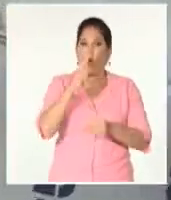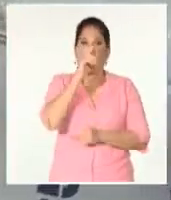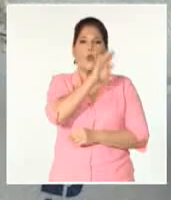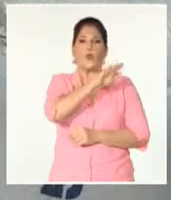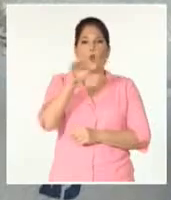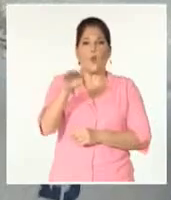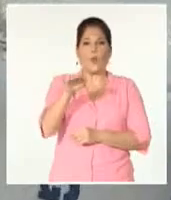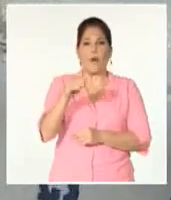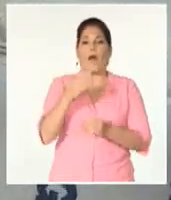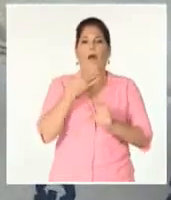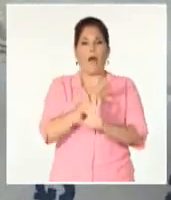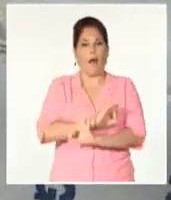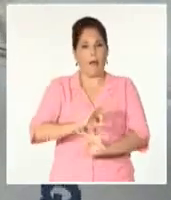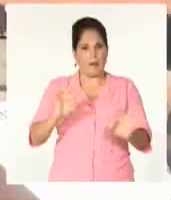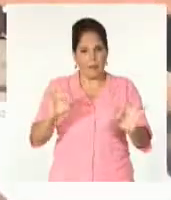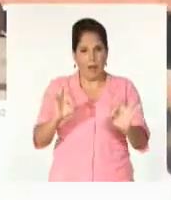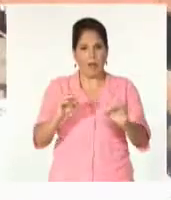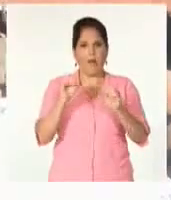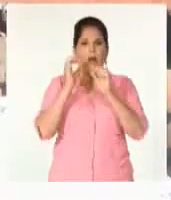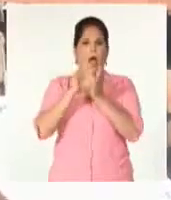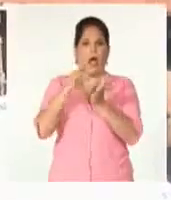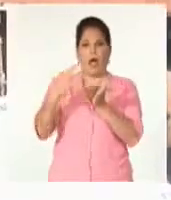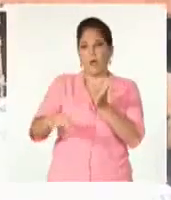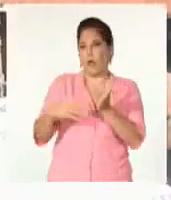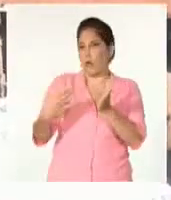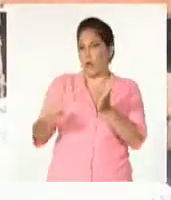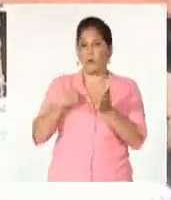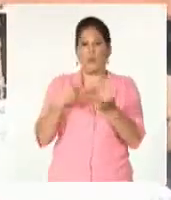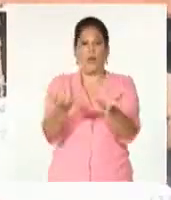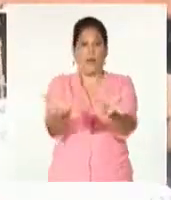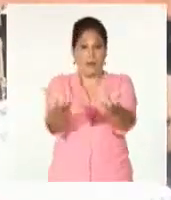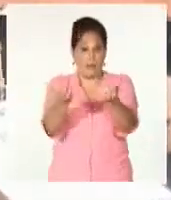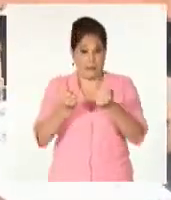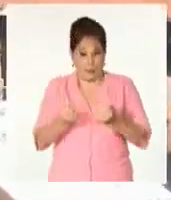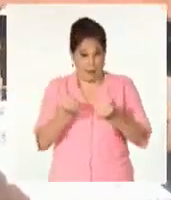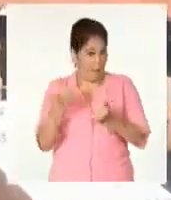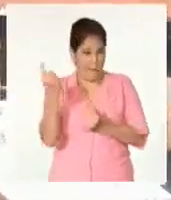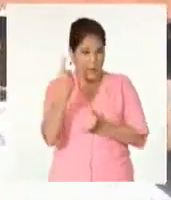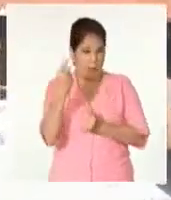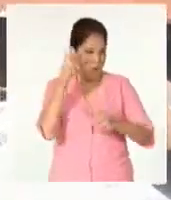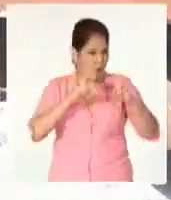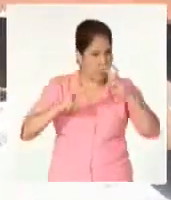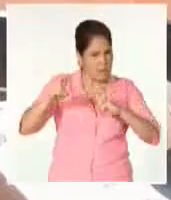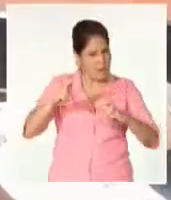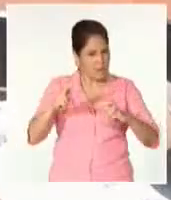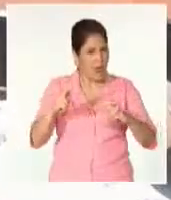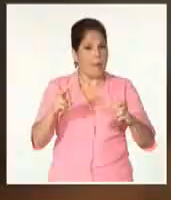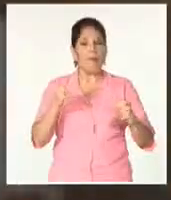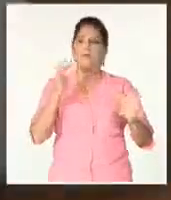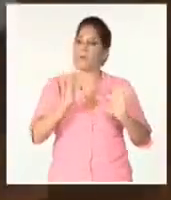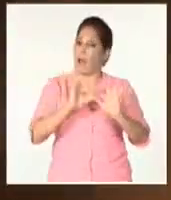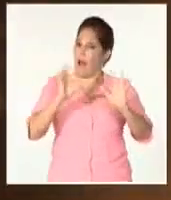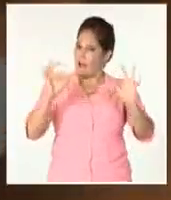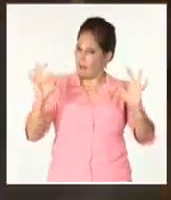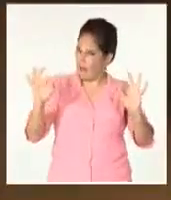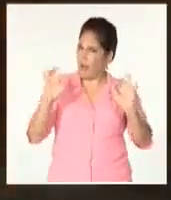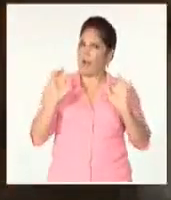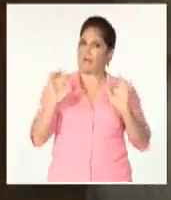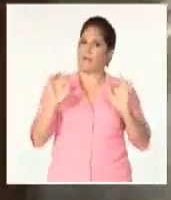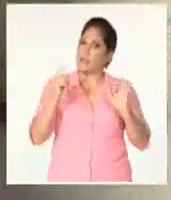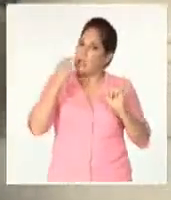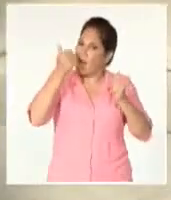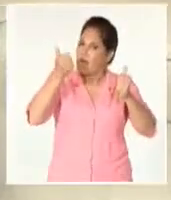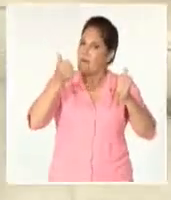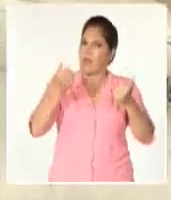determinar la calidad de las mercancías. Cuando recibimos un producto, lo primero que revisamos es su calidad, su condición,